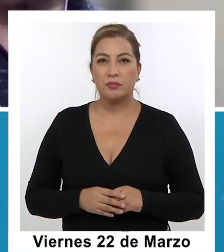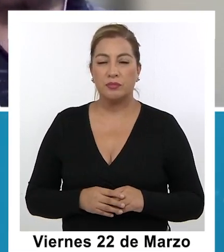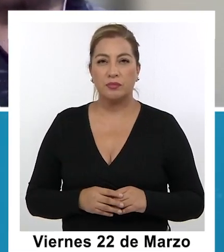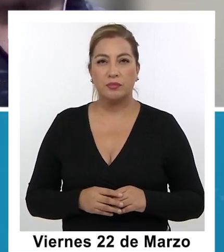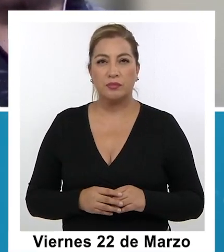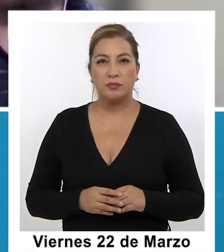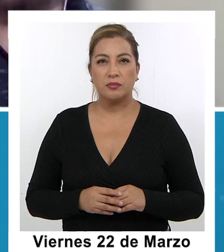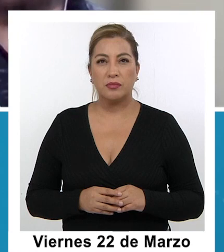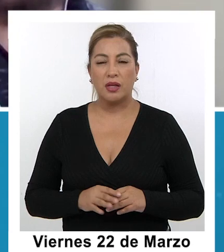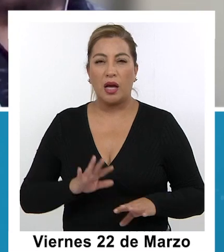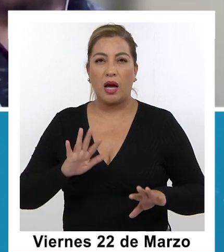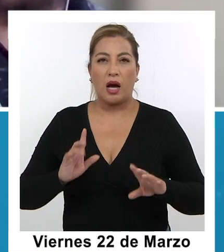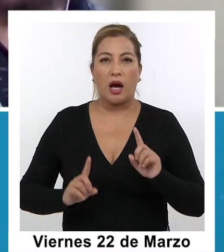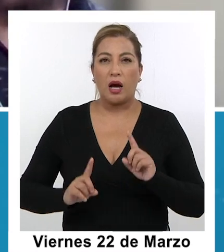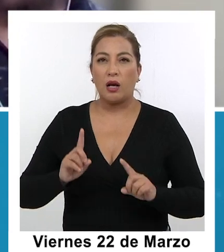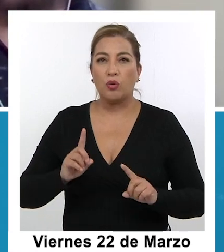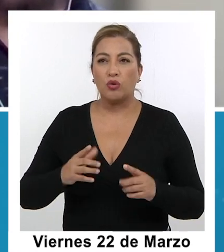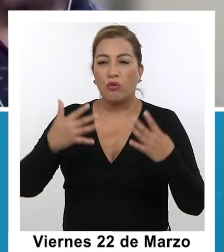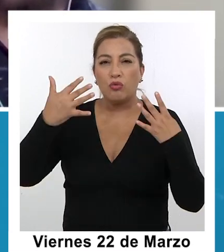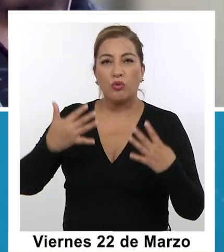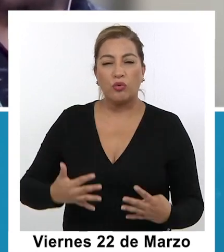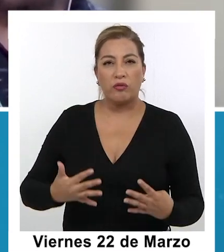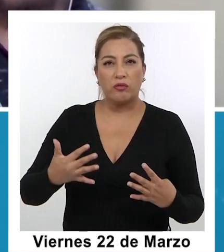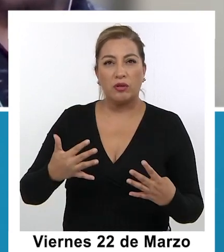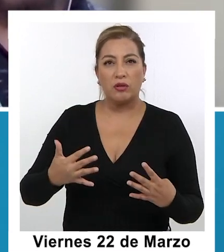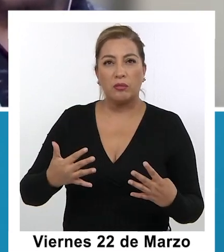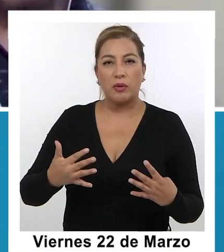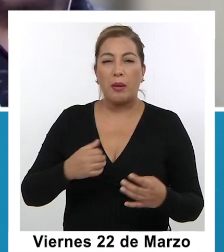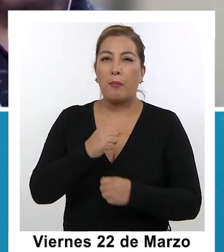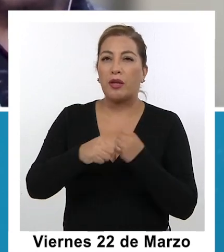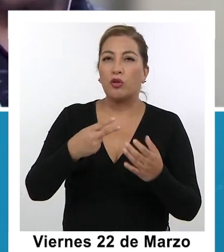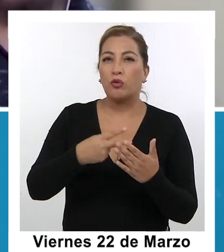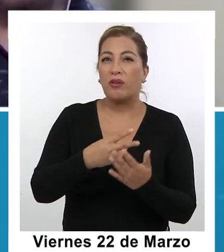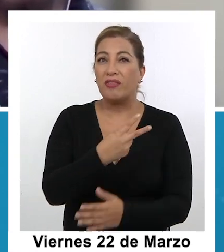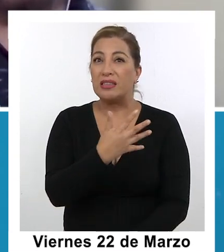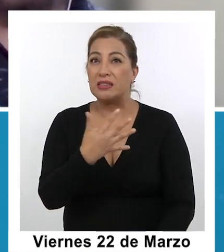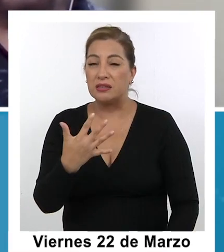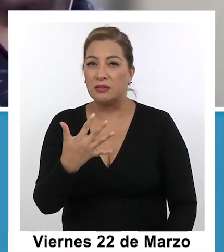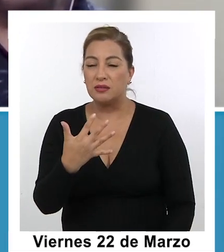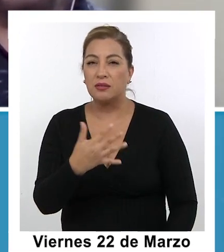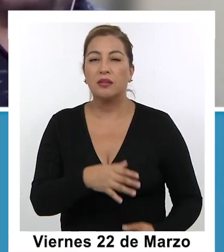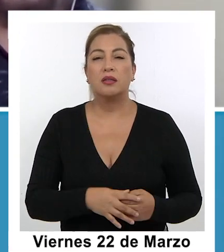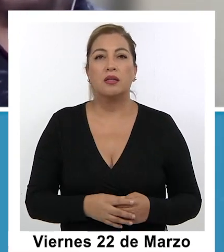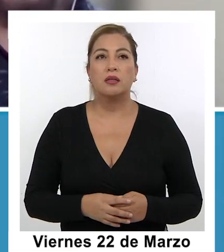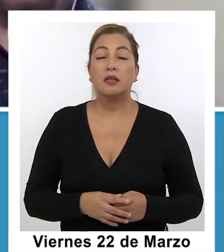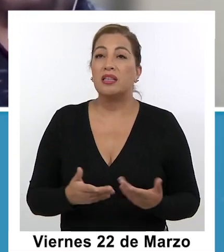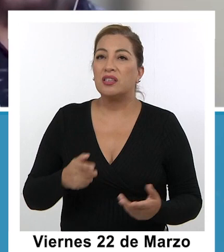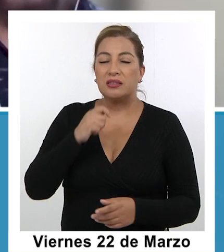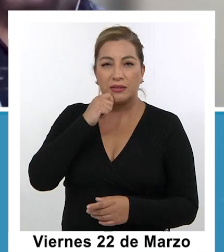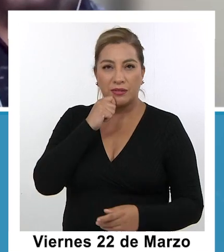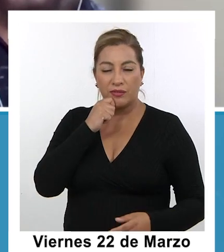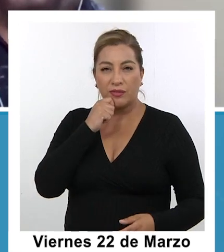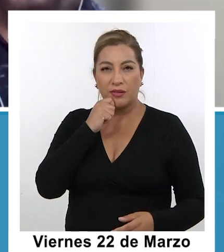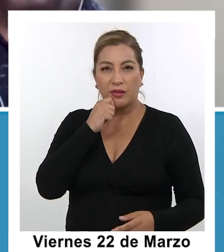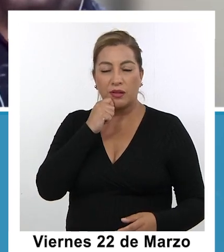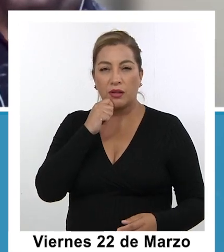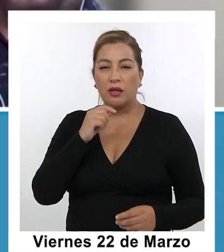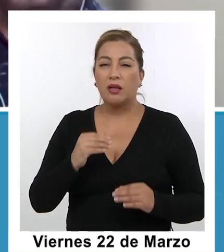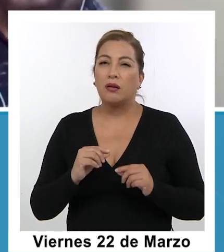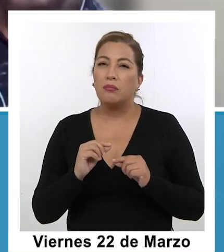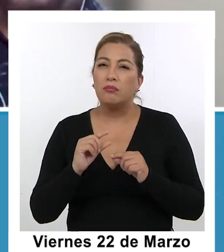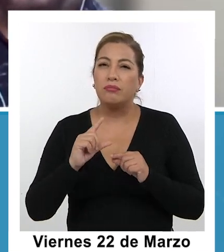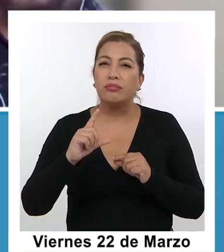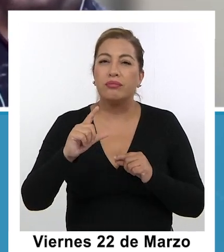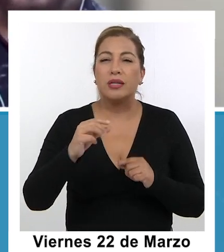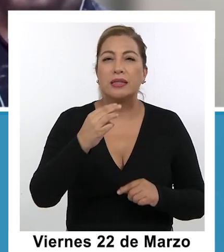profesores aproximadamente veintinueve mil para el año dos mil veinticinco que es el próximo año ¿Sí? Y esa cifra ha ido aumentando a treinta y dos